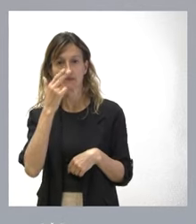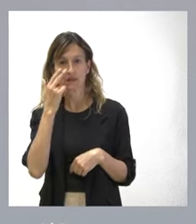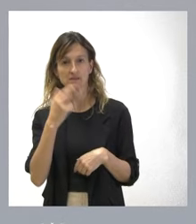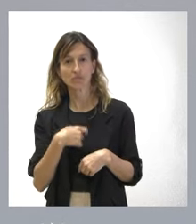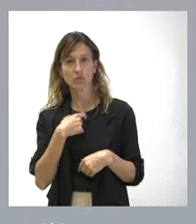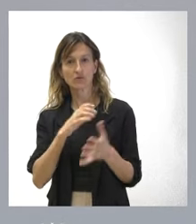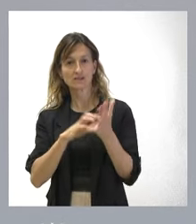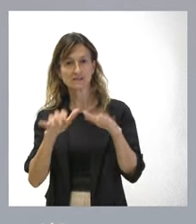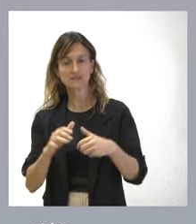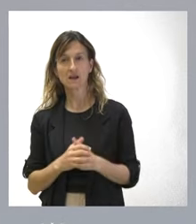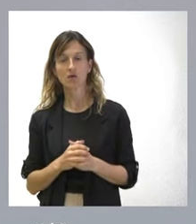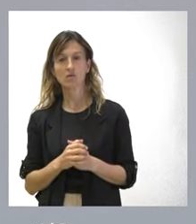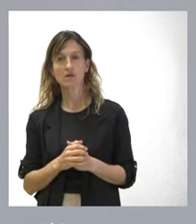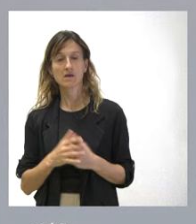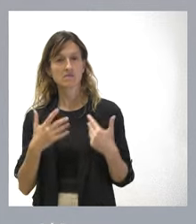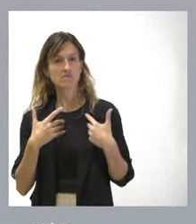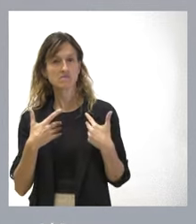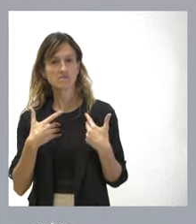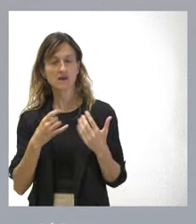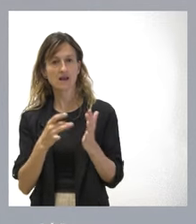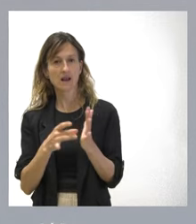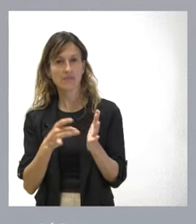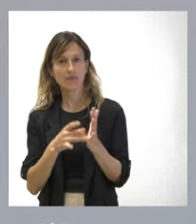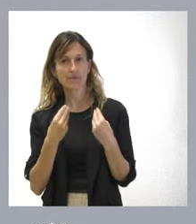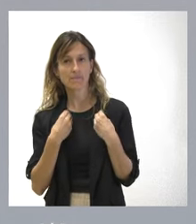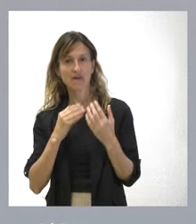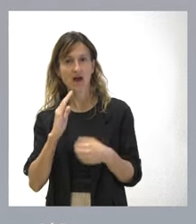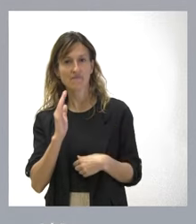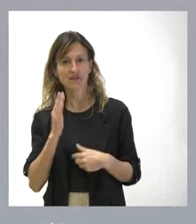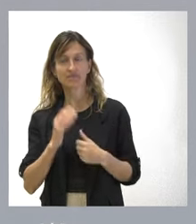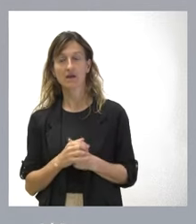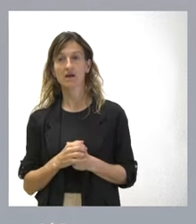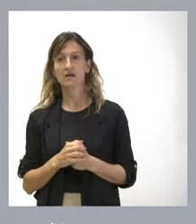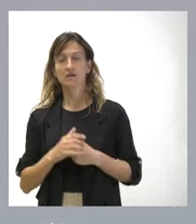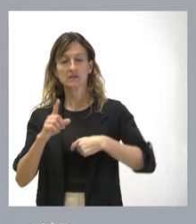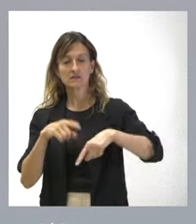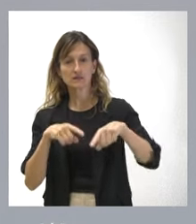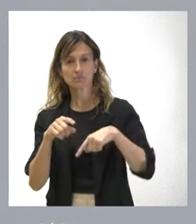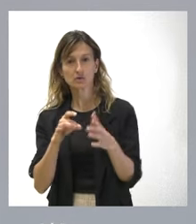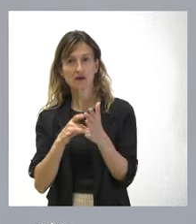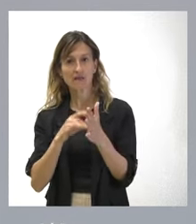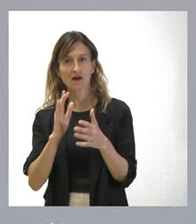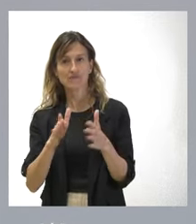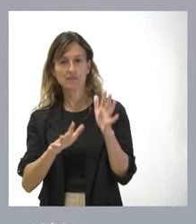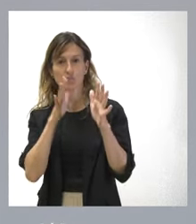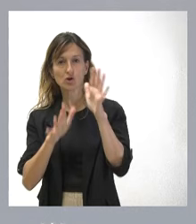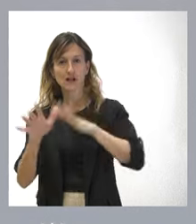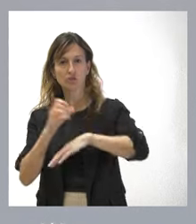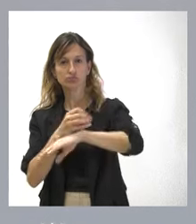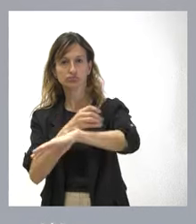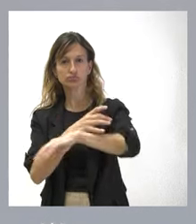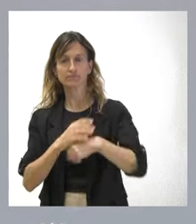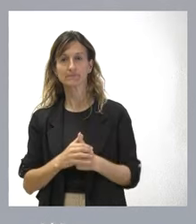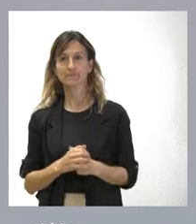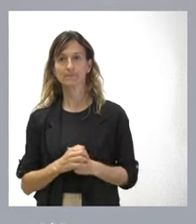de esta tierra que ven afectado su calidad de vida y su calidad de transporte como consecuencia de este caos ferroviario que estamos